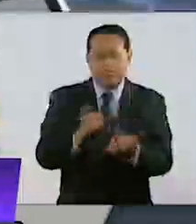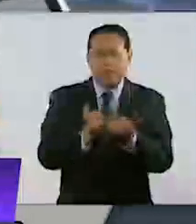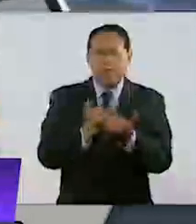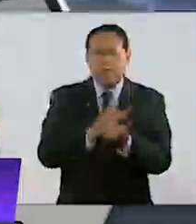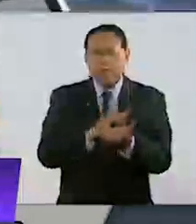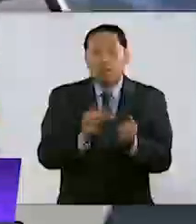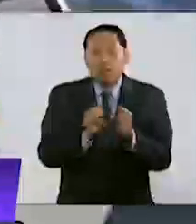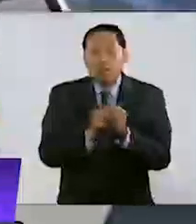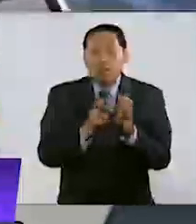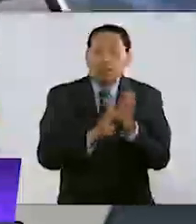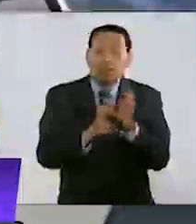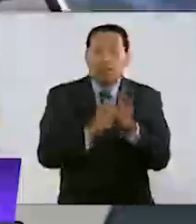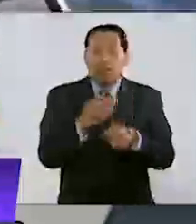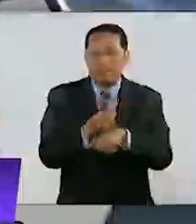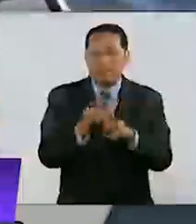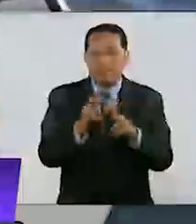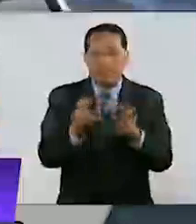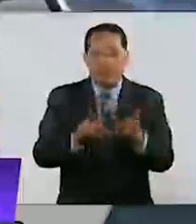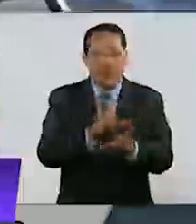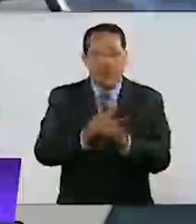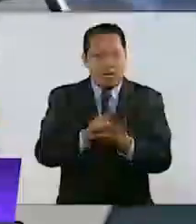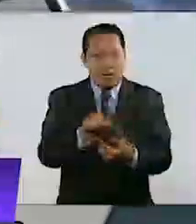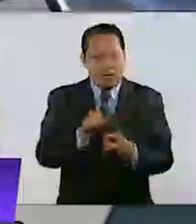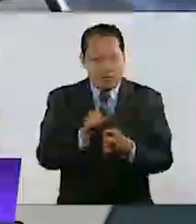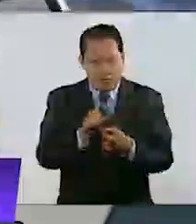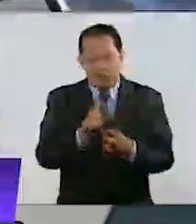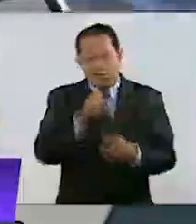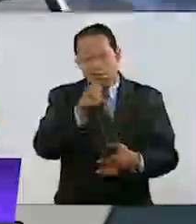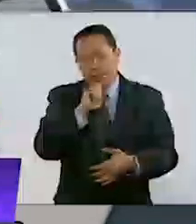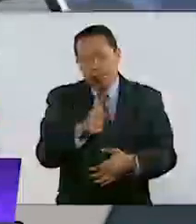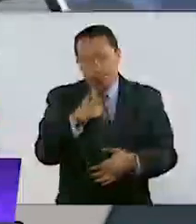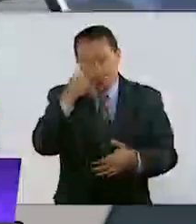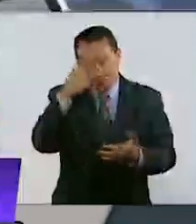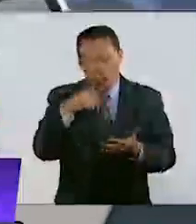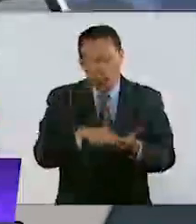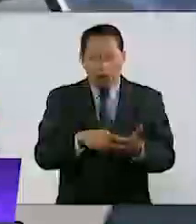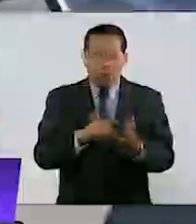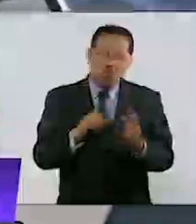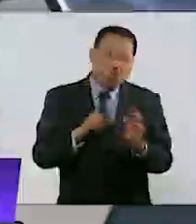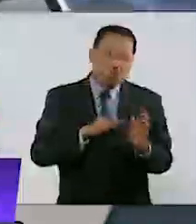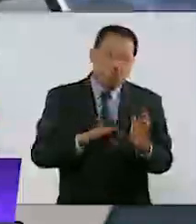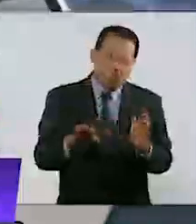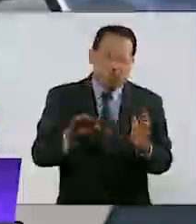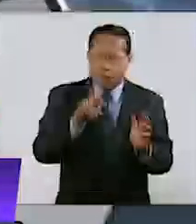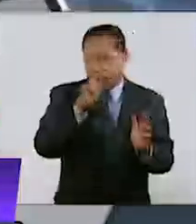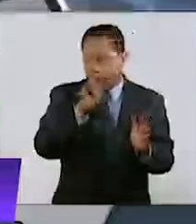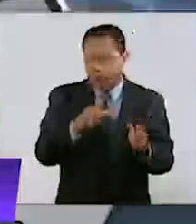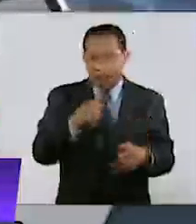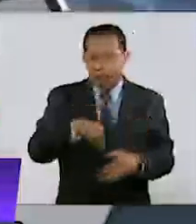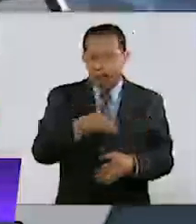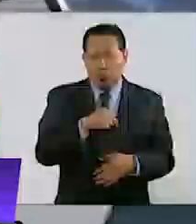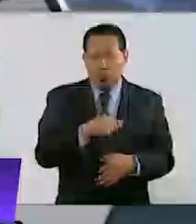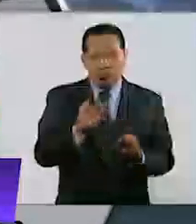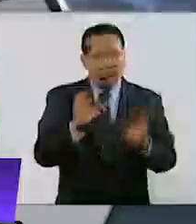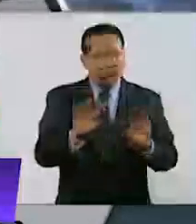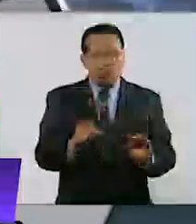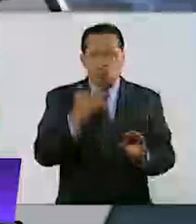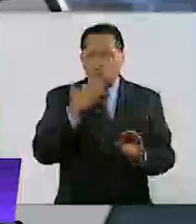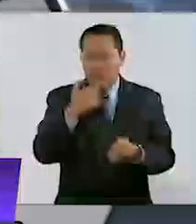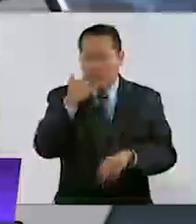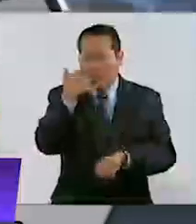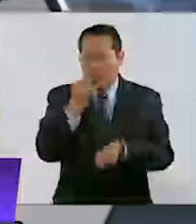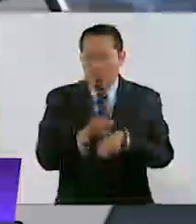modificaciones en algunos temas de la ley de ingresos. Entonces, creo que estamos en tiempo. Por nuestra parte hay toda la voluntad